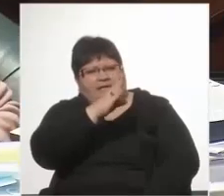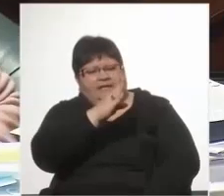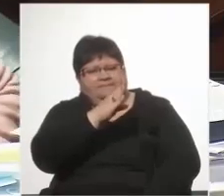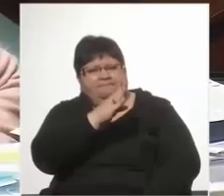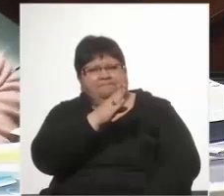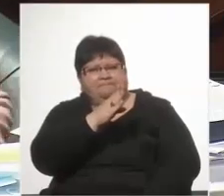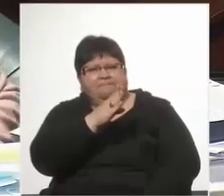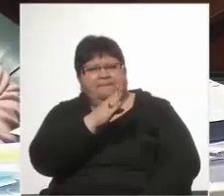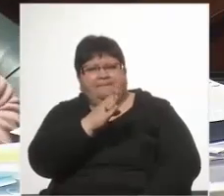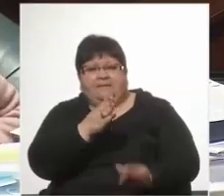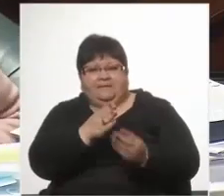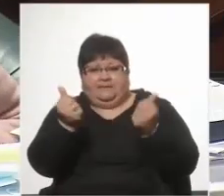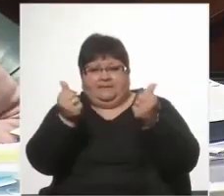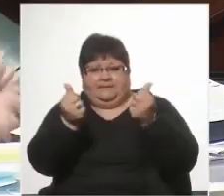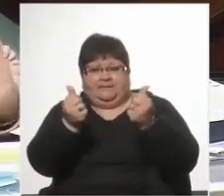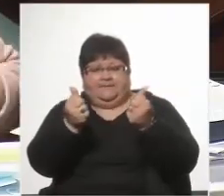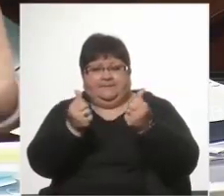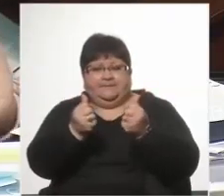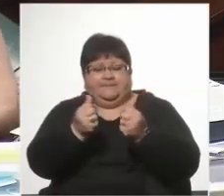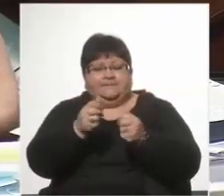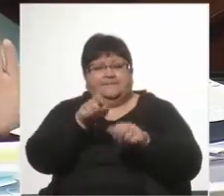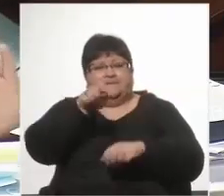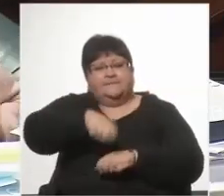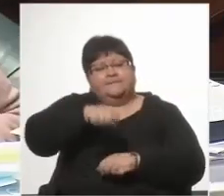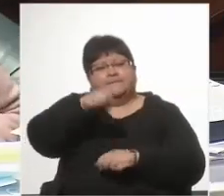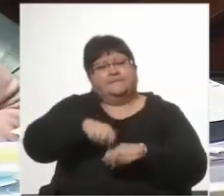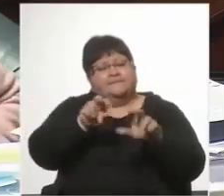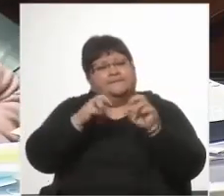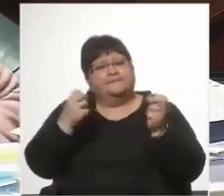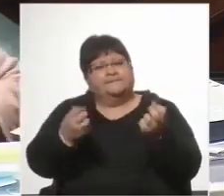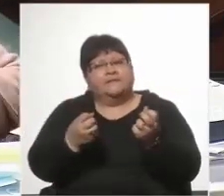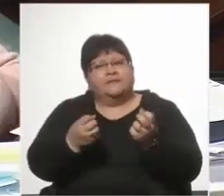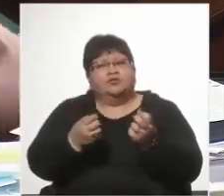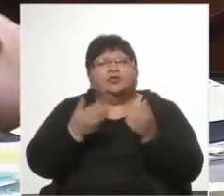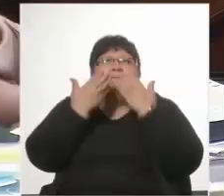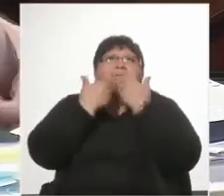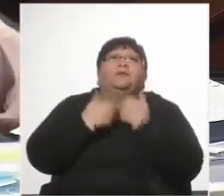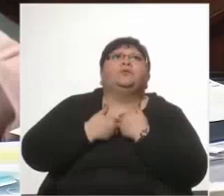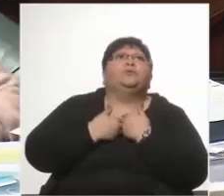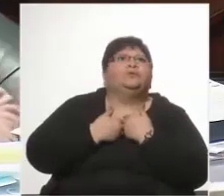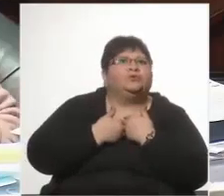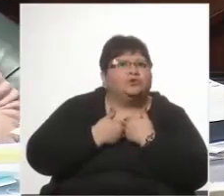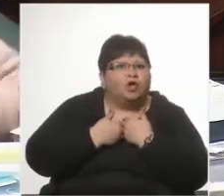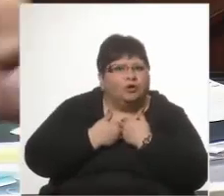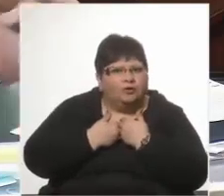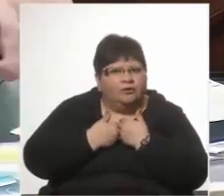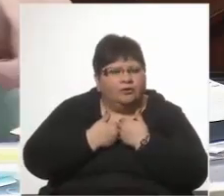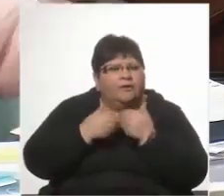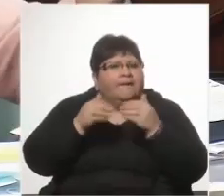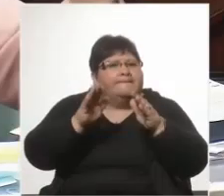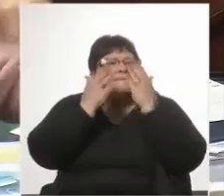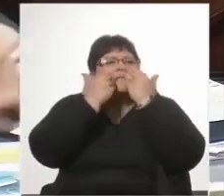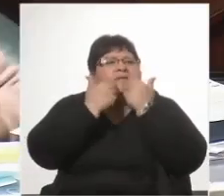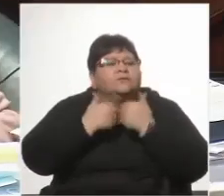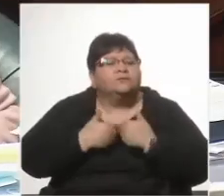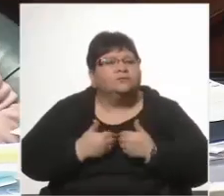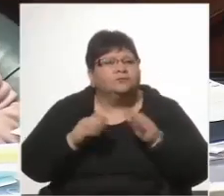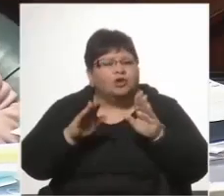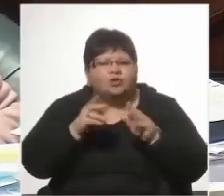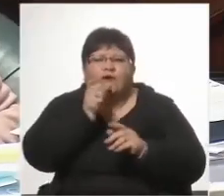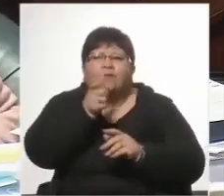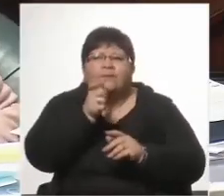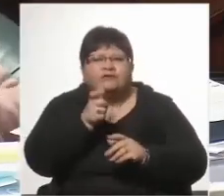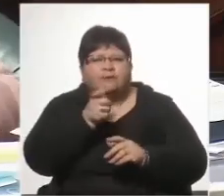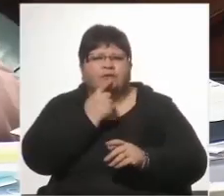efecto el tribunal, me lo pregunto, yo no adjudico intenciones, porque es eso lo que prohíbe el reglamento, no dar argumentos